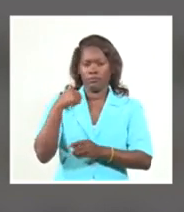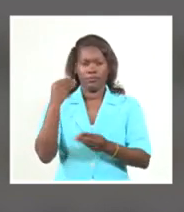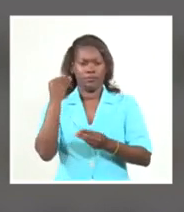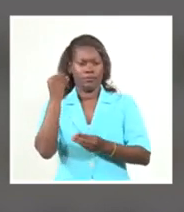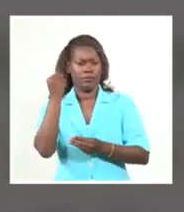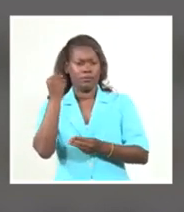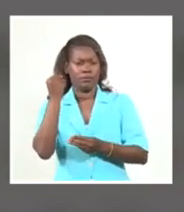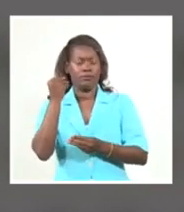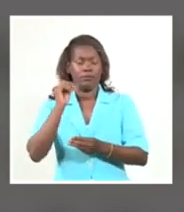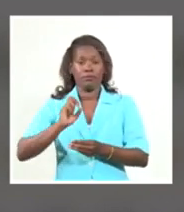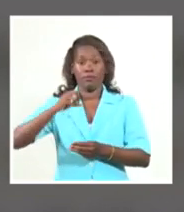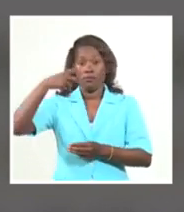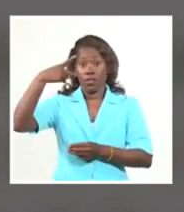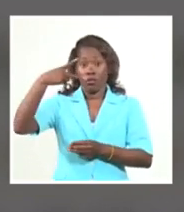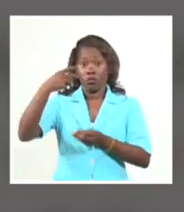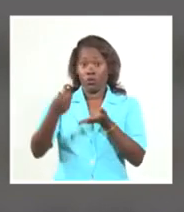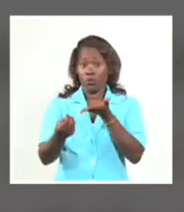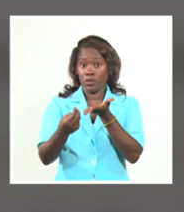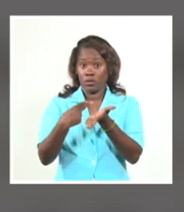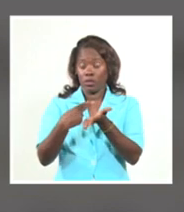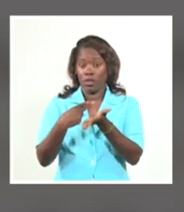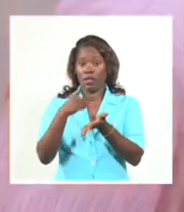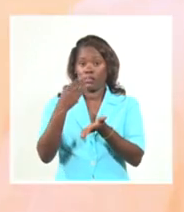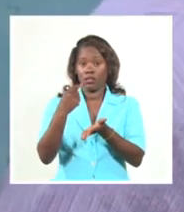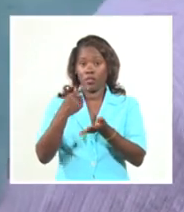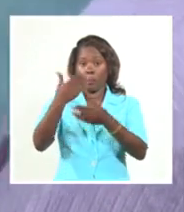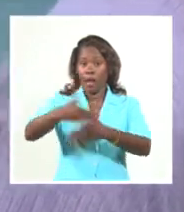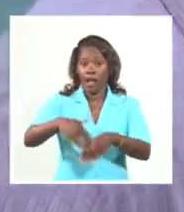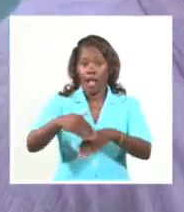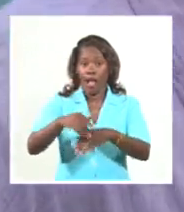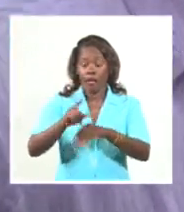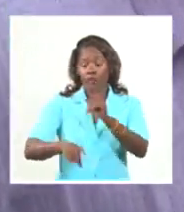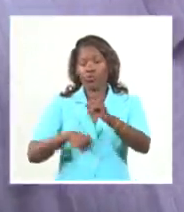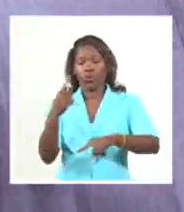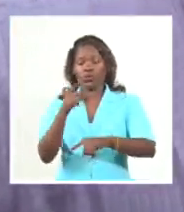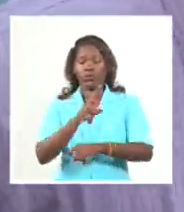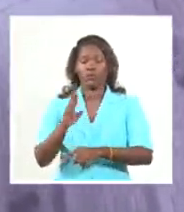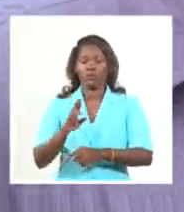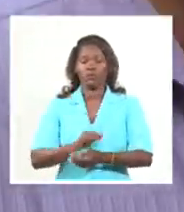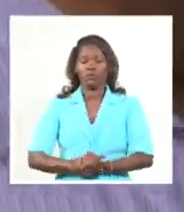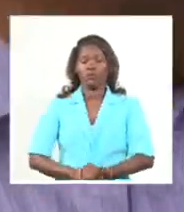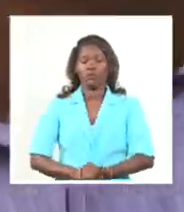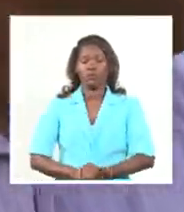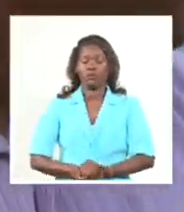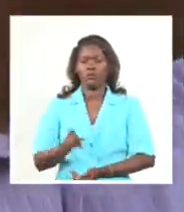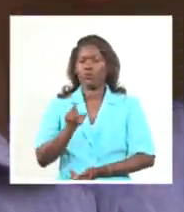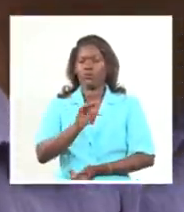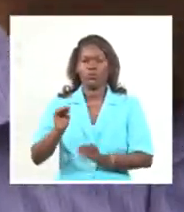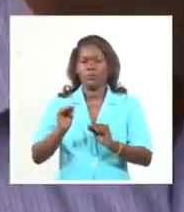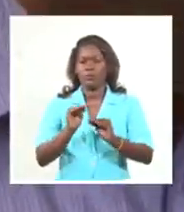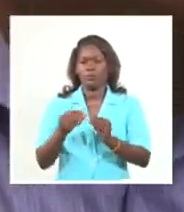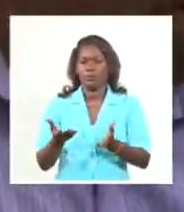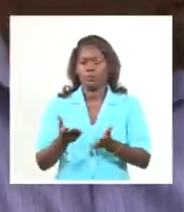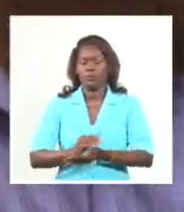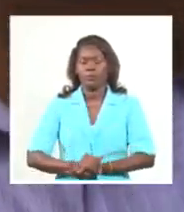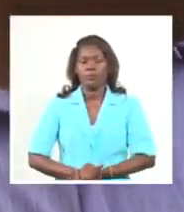El segundo cartel, para la calle Cuba. Firma C40. ¿Qué le vamos a decir que estamos? ¿Dónde? ¿Qué le vas a hacer que el teléfono de bolsar?